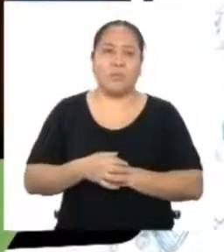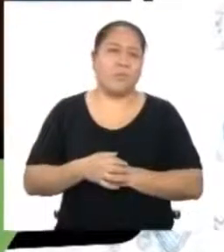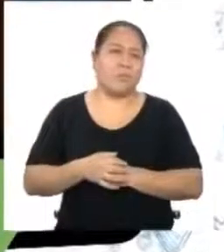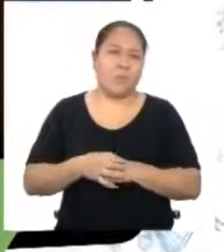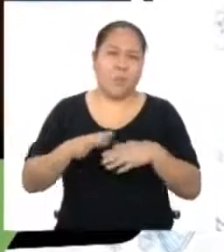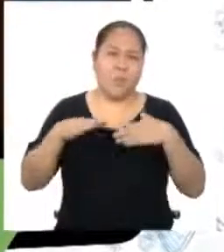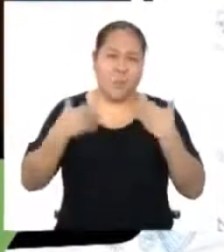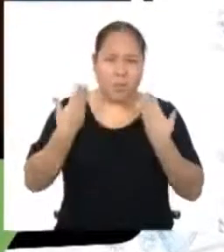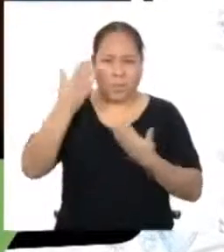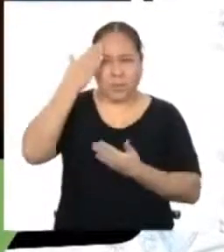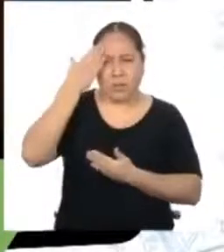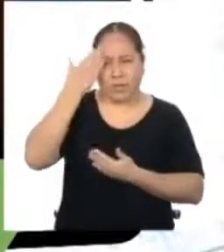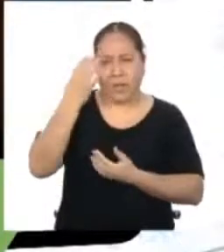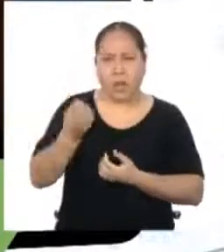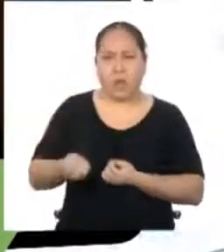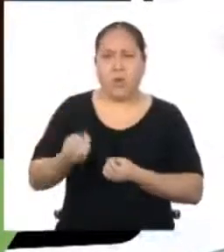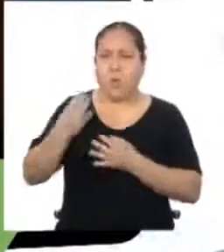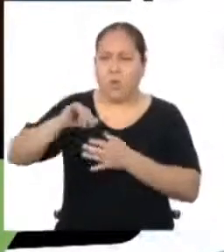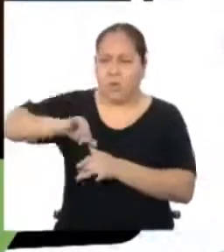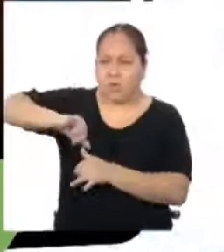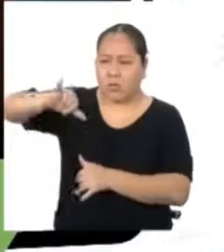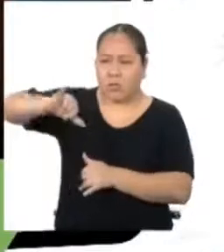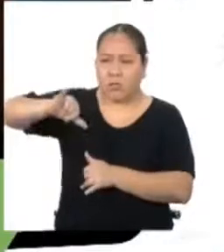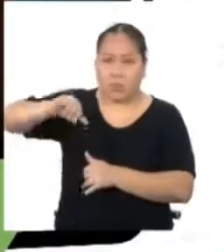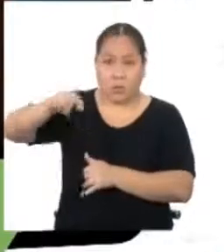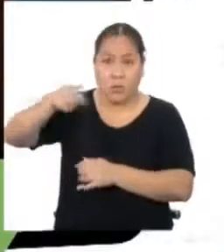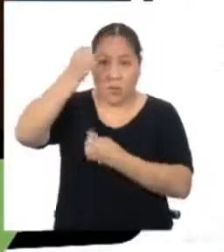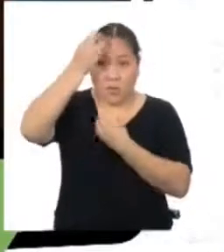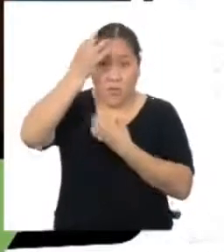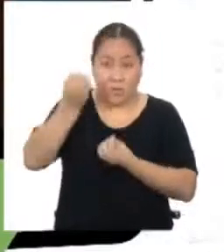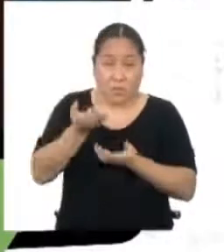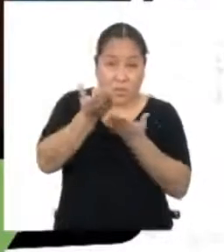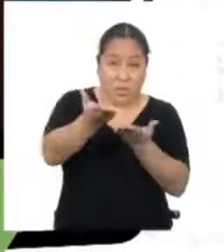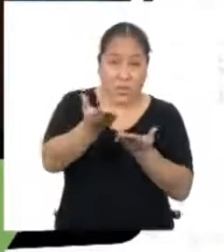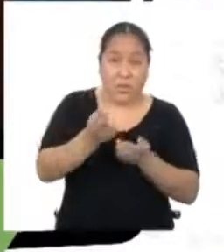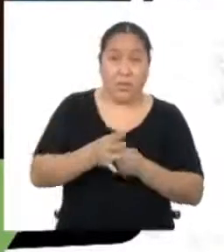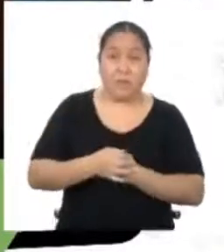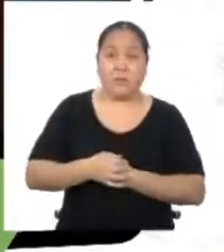¿Podemos calcular el ancho con la información que tenemos?